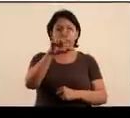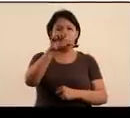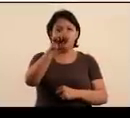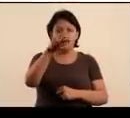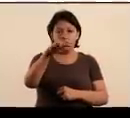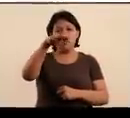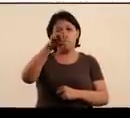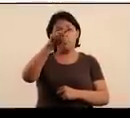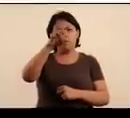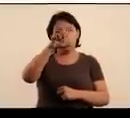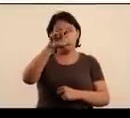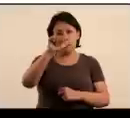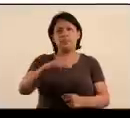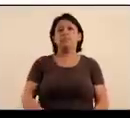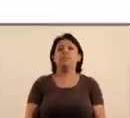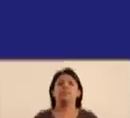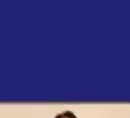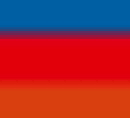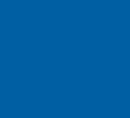Nelson Mandela